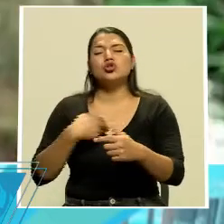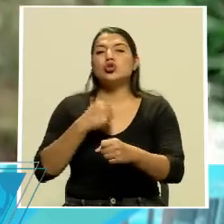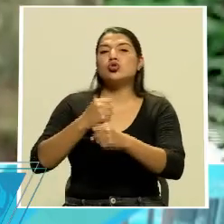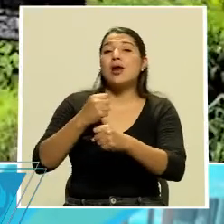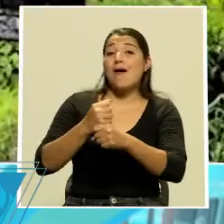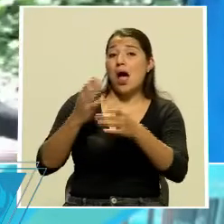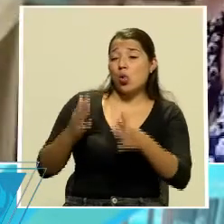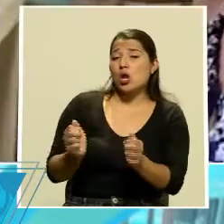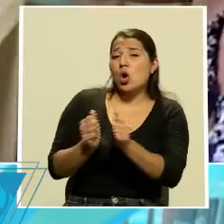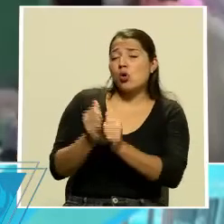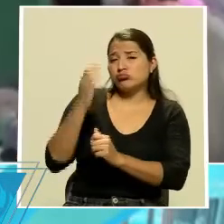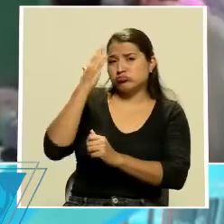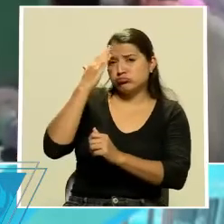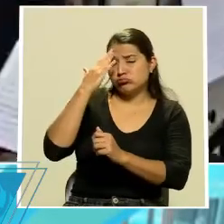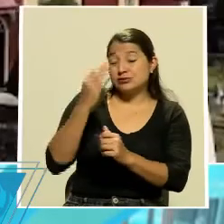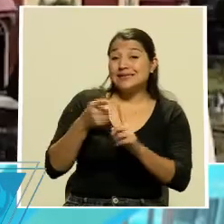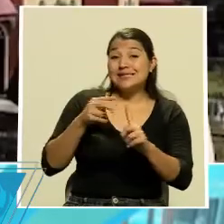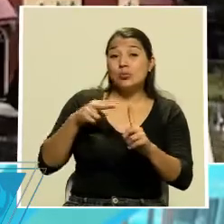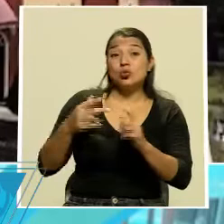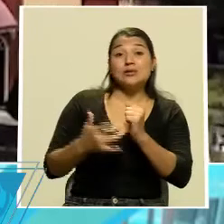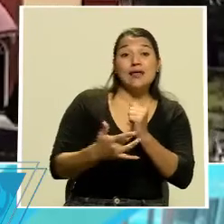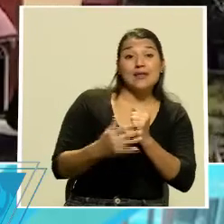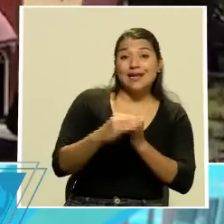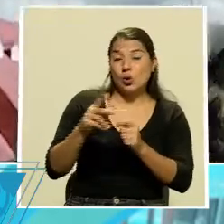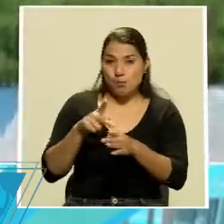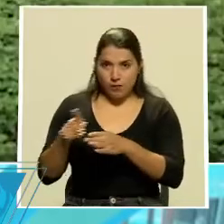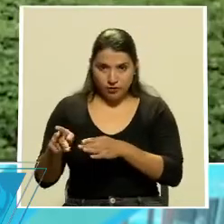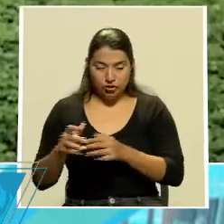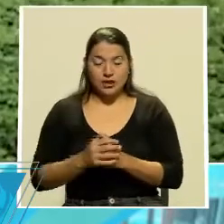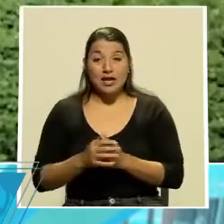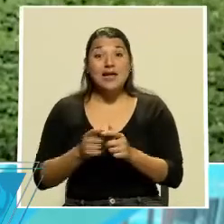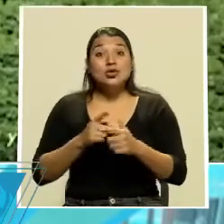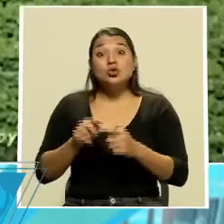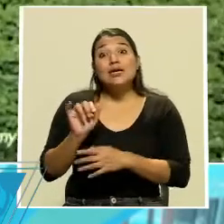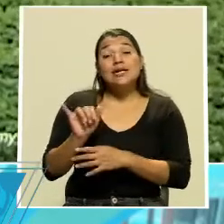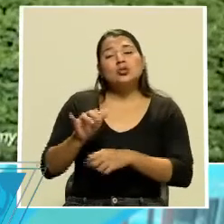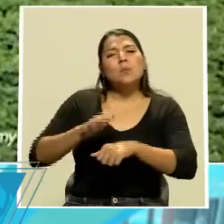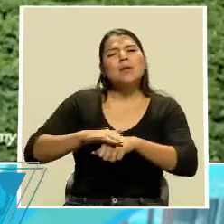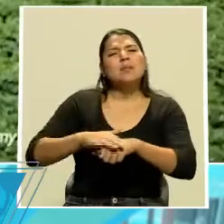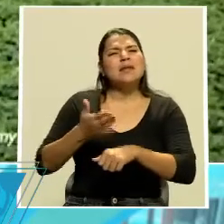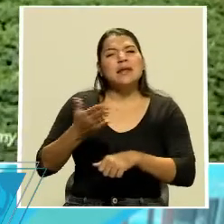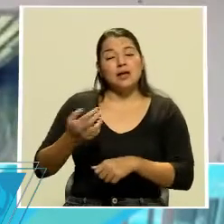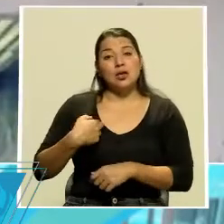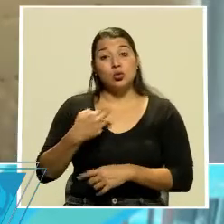nivel técnico y a nivel profesional. Eso ha hecho que nosotros